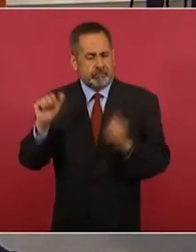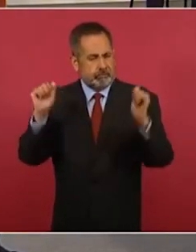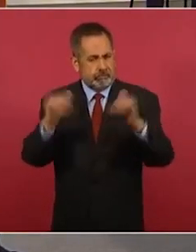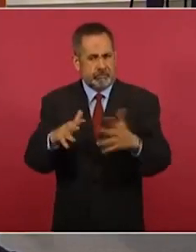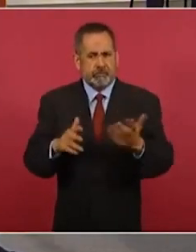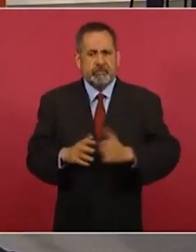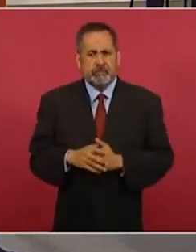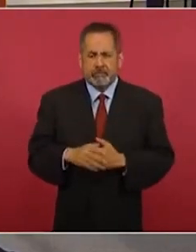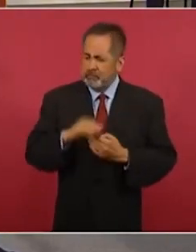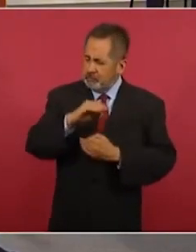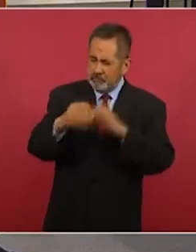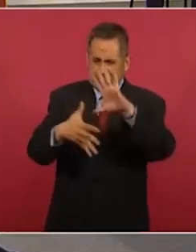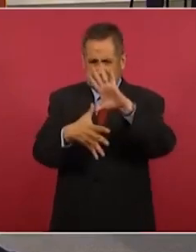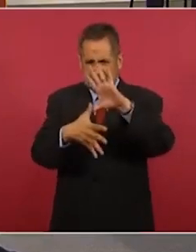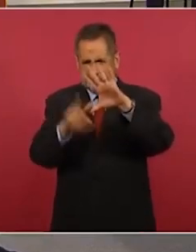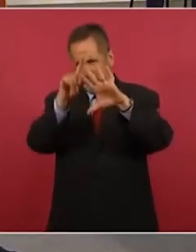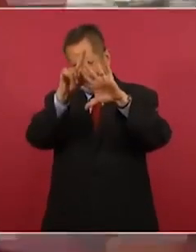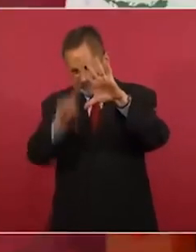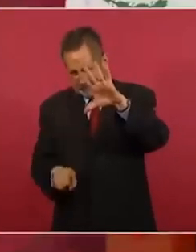Toda América.